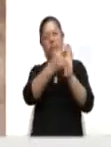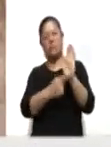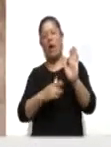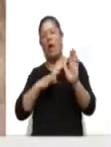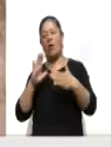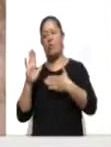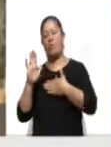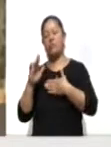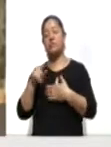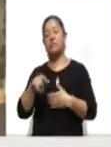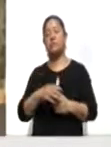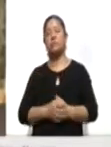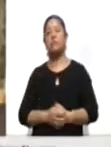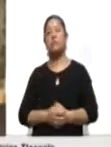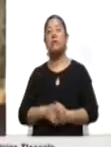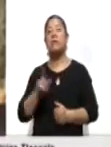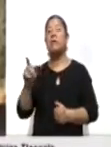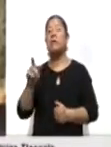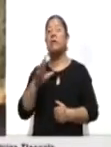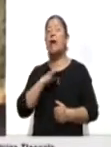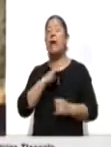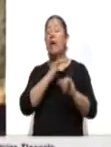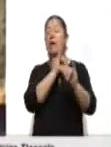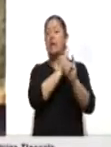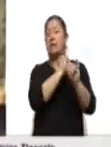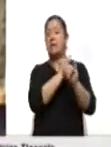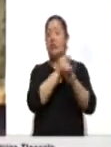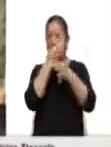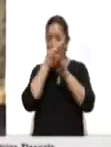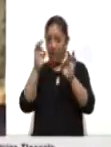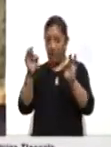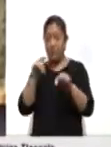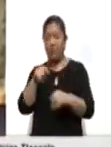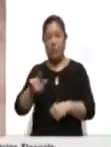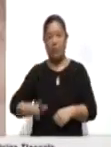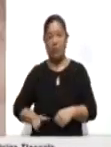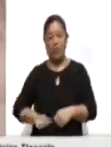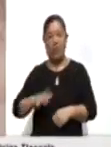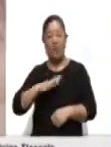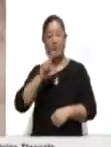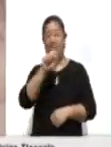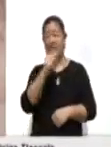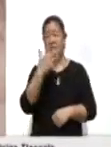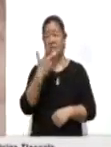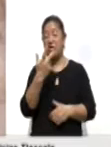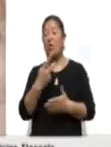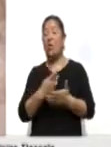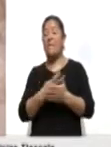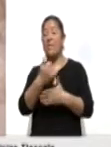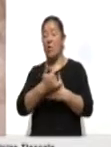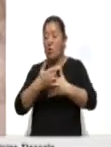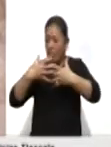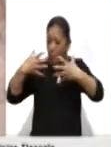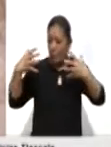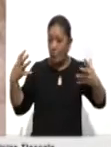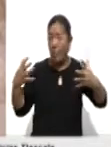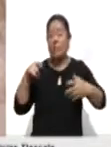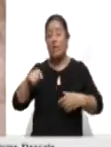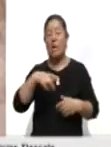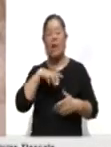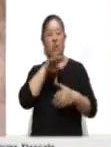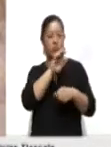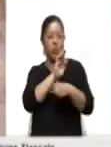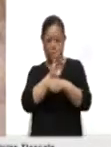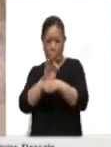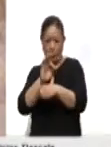En sus redes sociales dijo que, de llegar al gobierno, impulsará 25 macroproyectos de alto rendimiento, dará mantenimiento a los